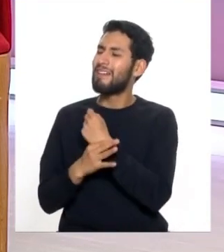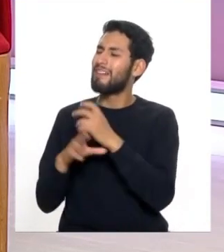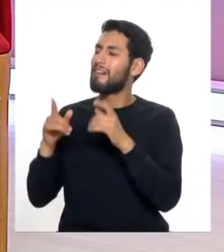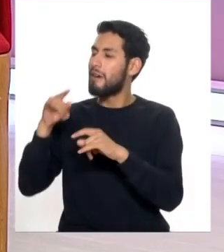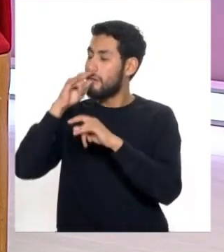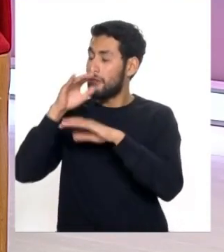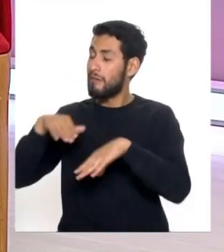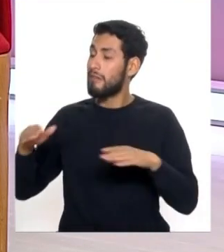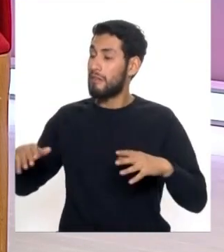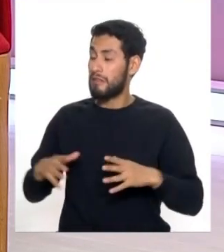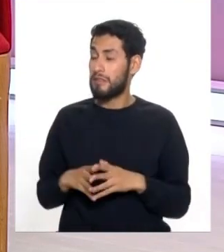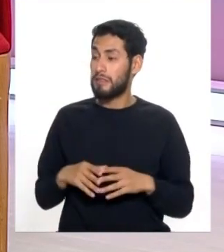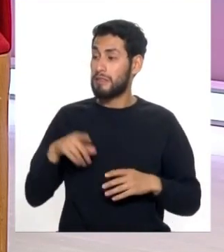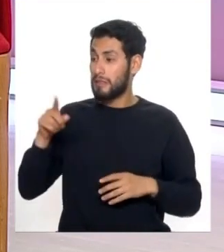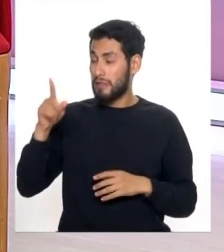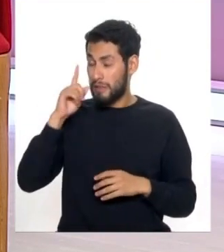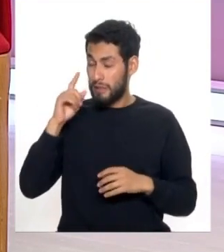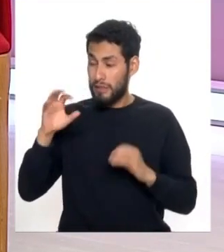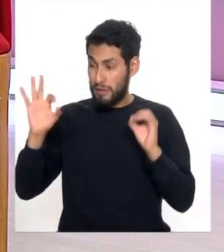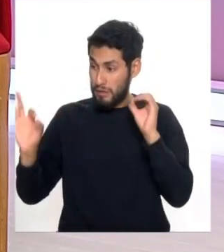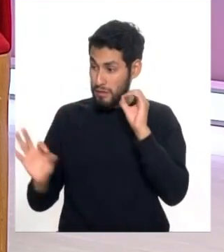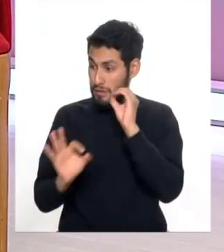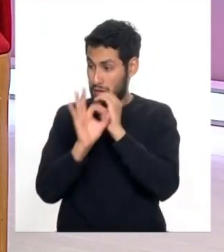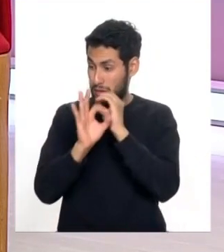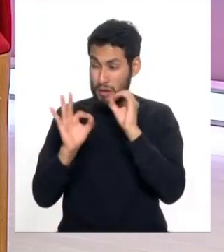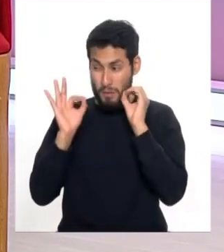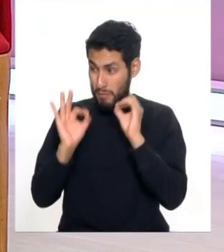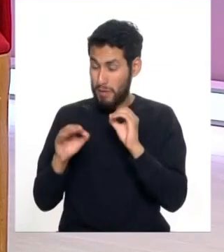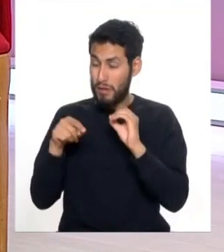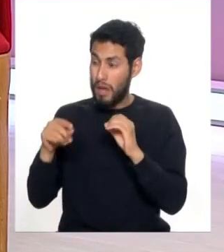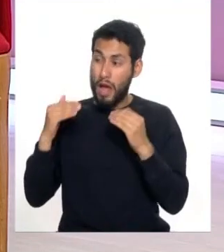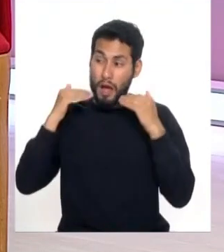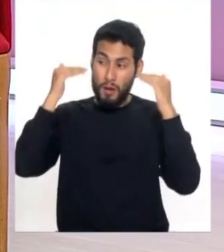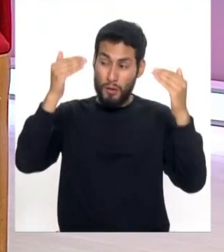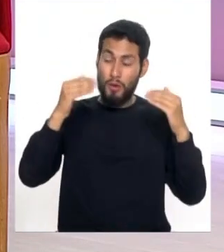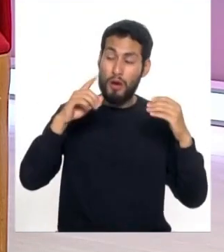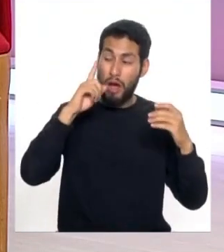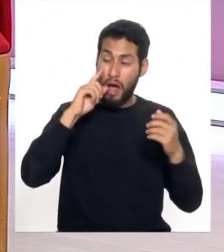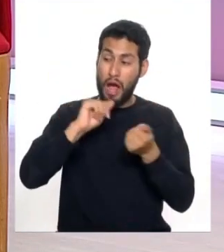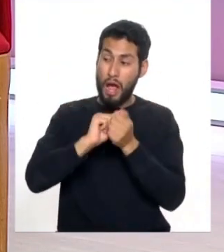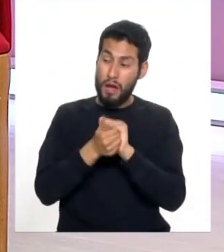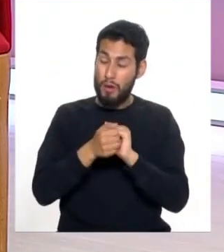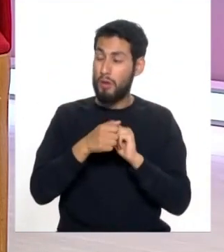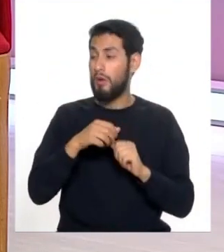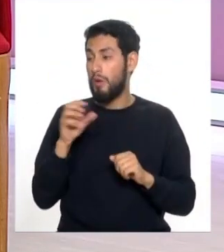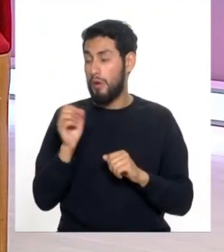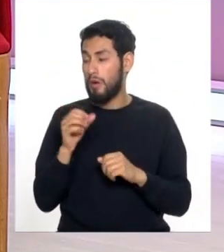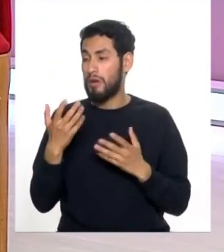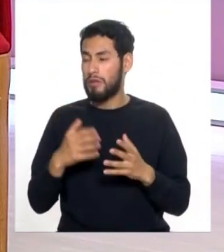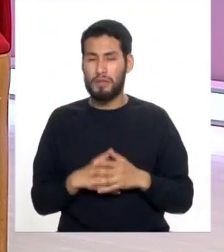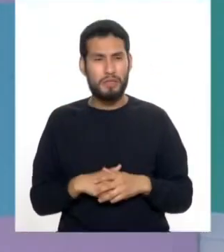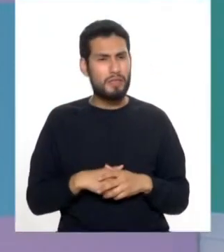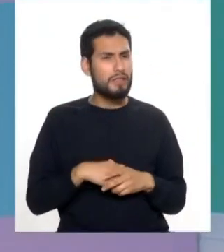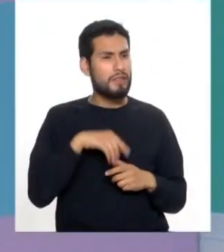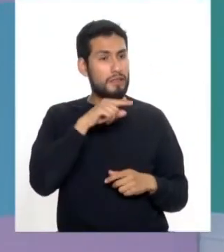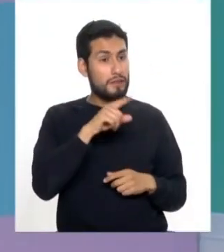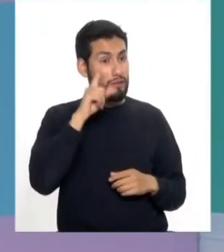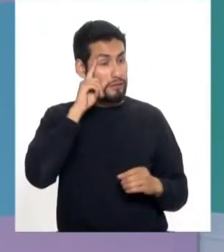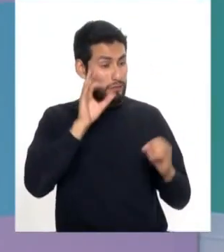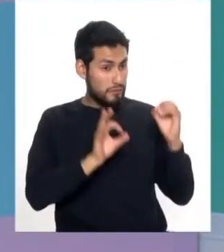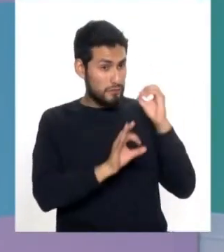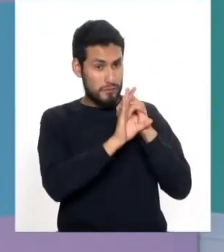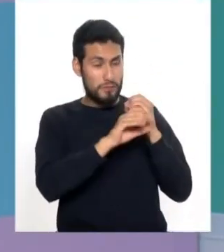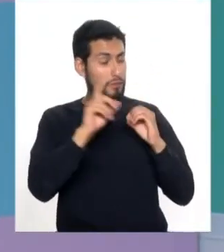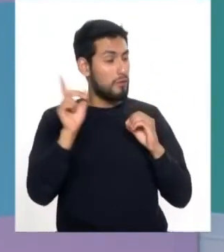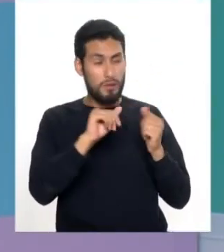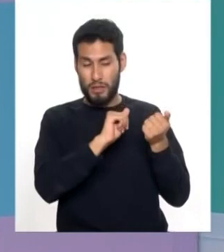niños este lente también va a ser el mismo que el del adulto se va a cambiar porque tiene mucho más tiempo de vida el se coloca no